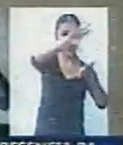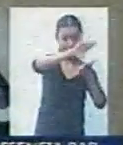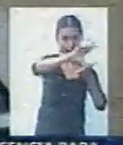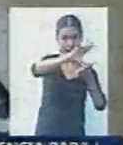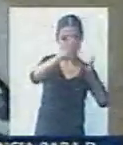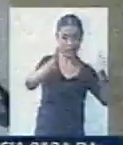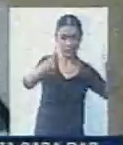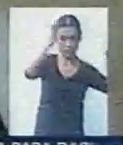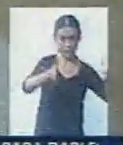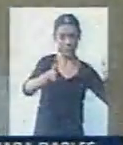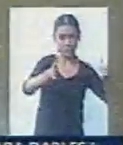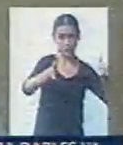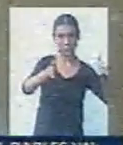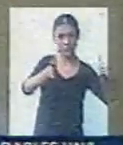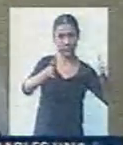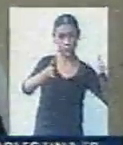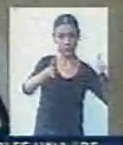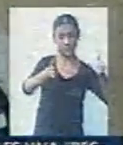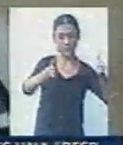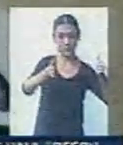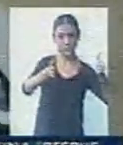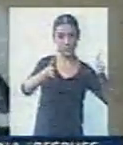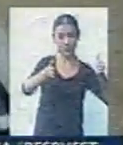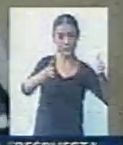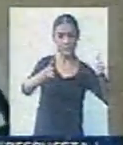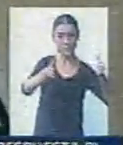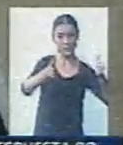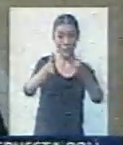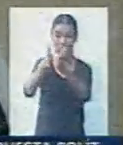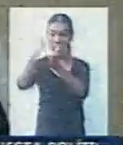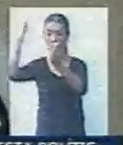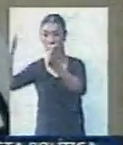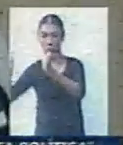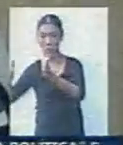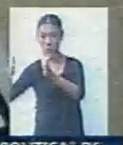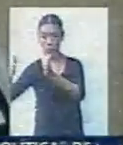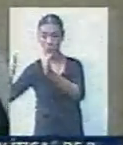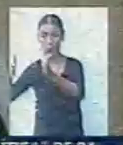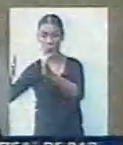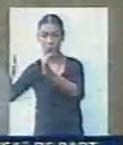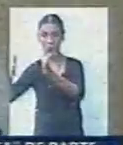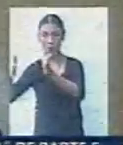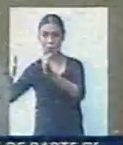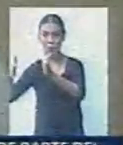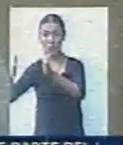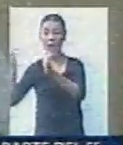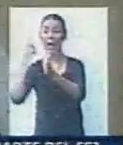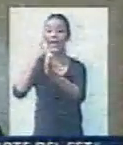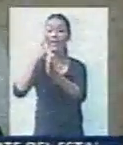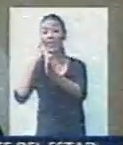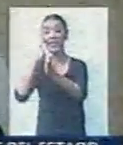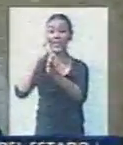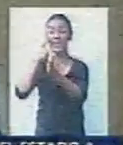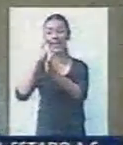en realidad es una plaza por el tamaño, porque es una manzana grande. Y en el otro sector, el Intendente ya